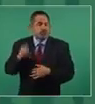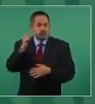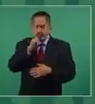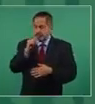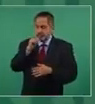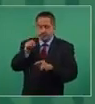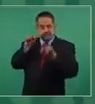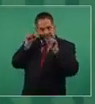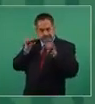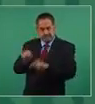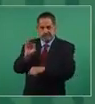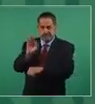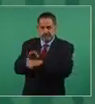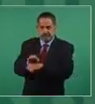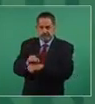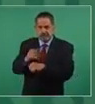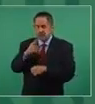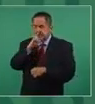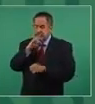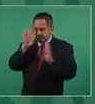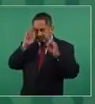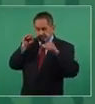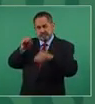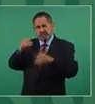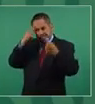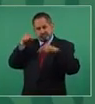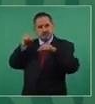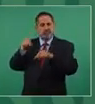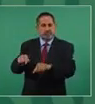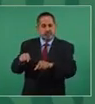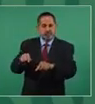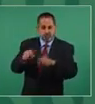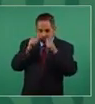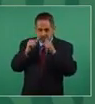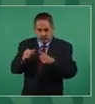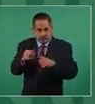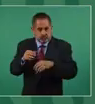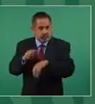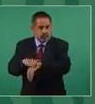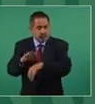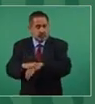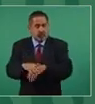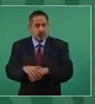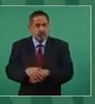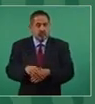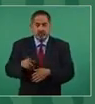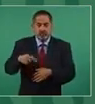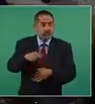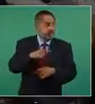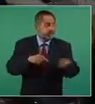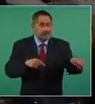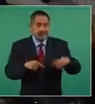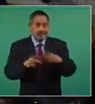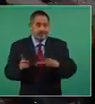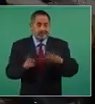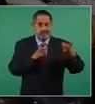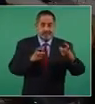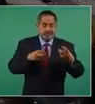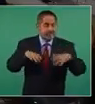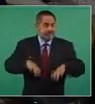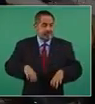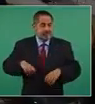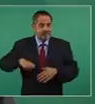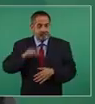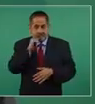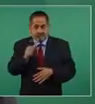van a ser motivo de nuestra preocupación y como ahora ya no se roban el dinero del